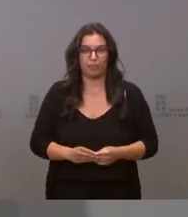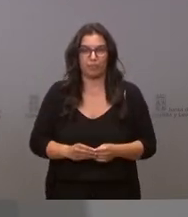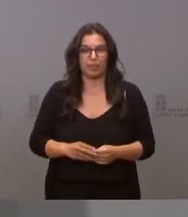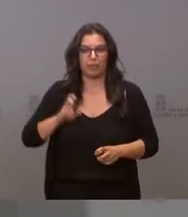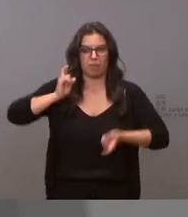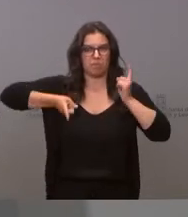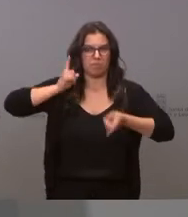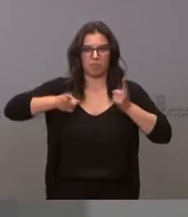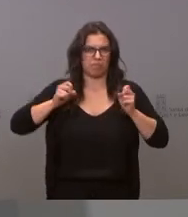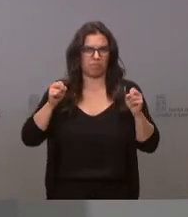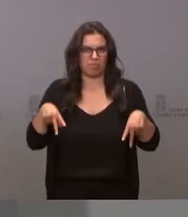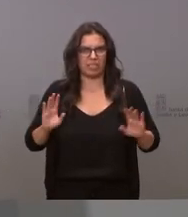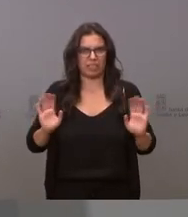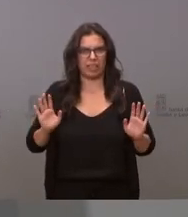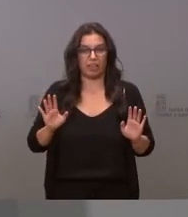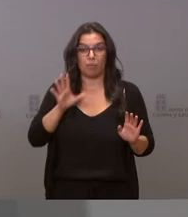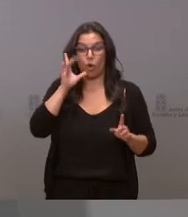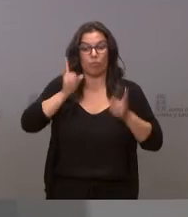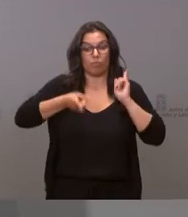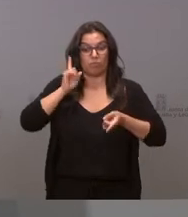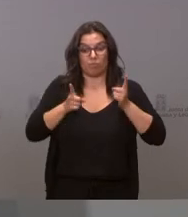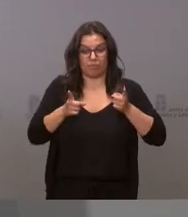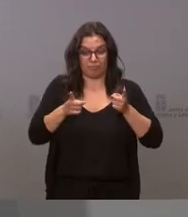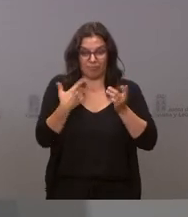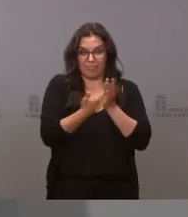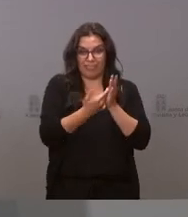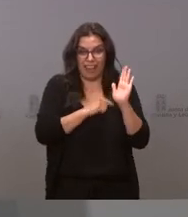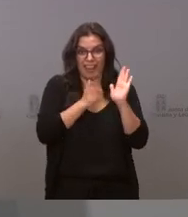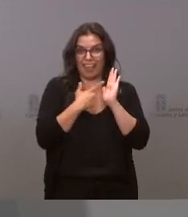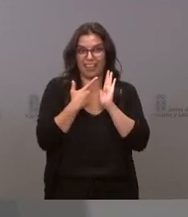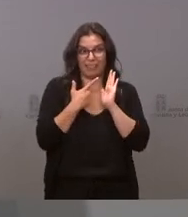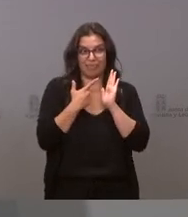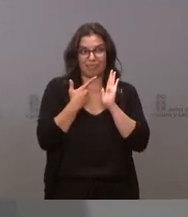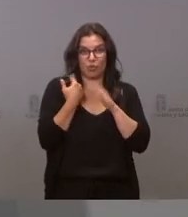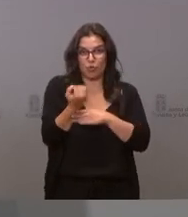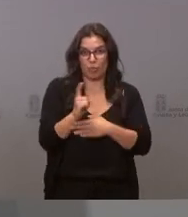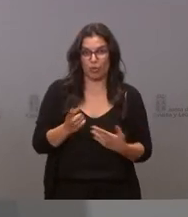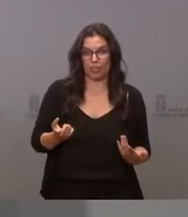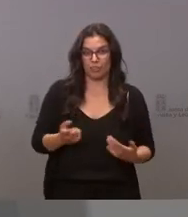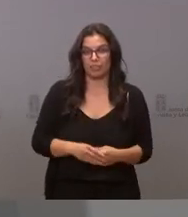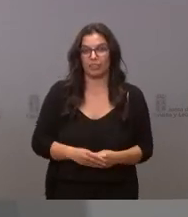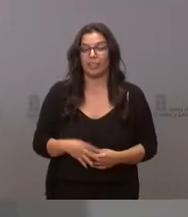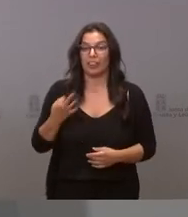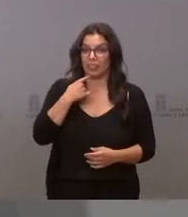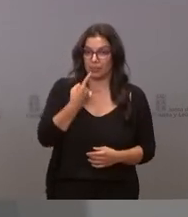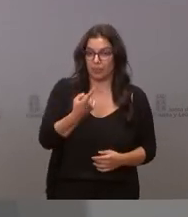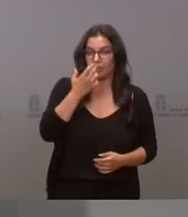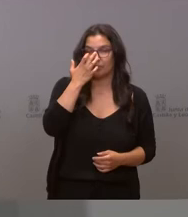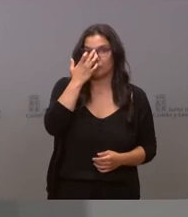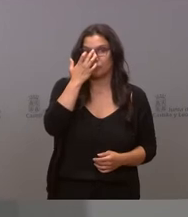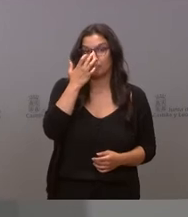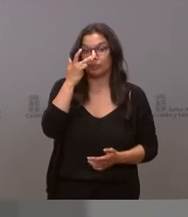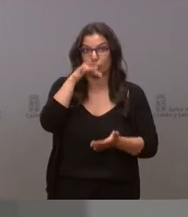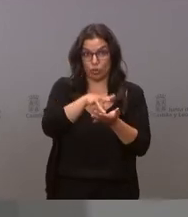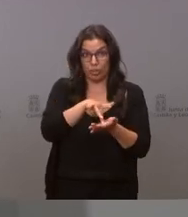autoritarismo sin base jurídica en el que estaba el ministerio he de decir que lo que ha